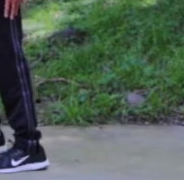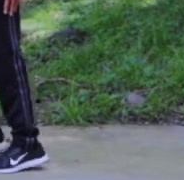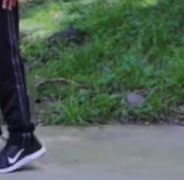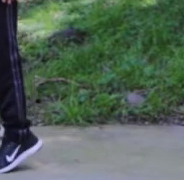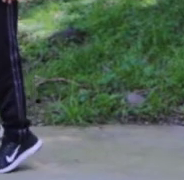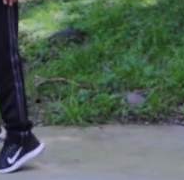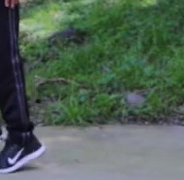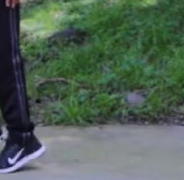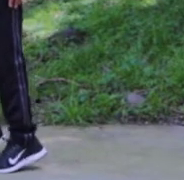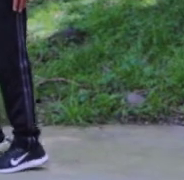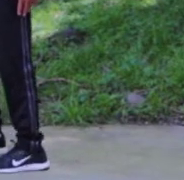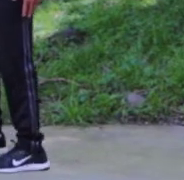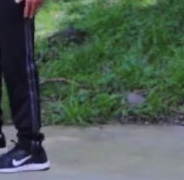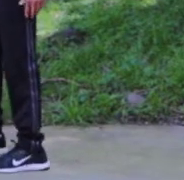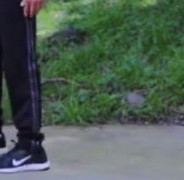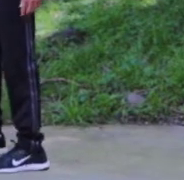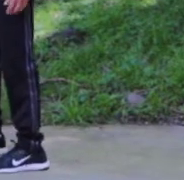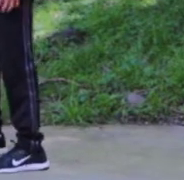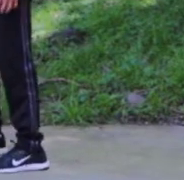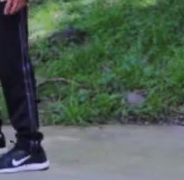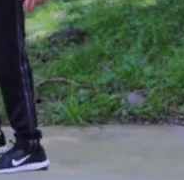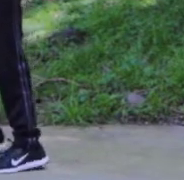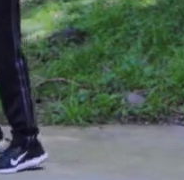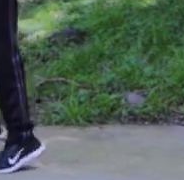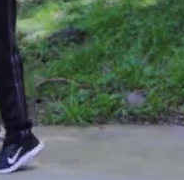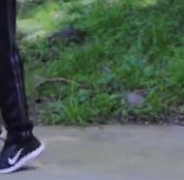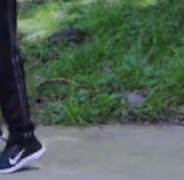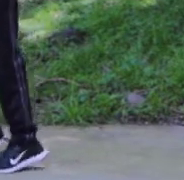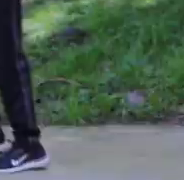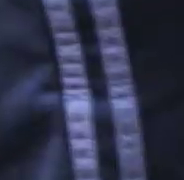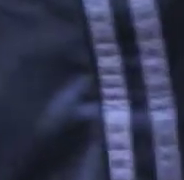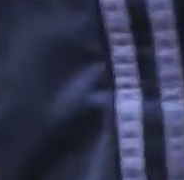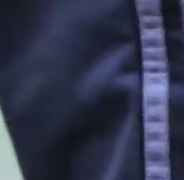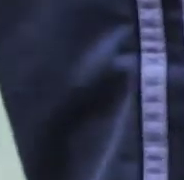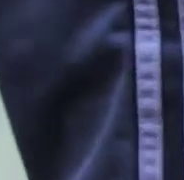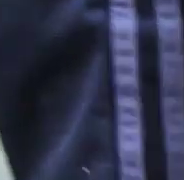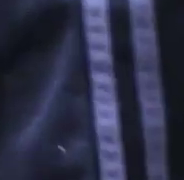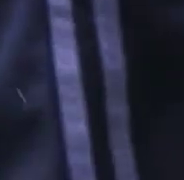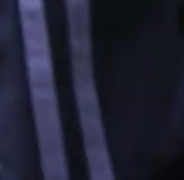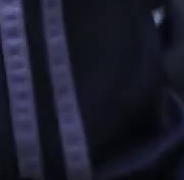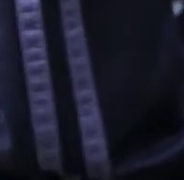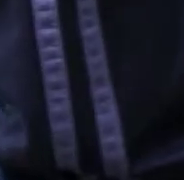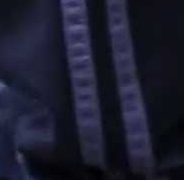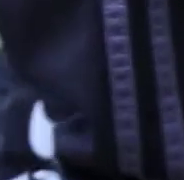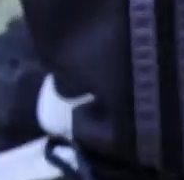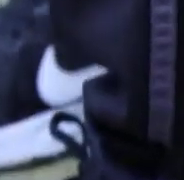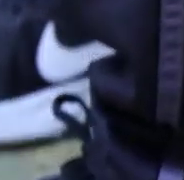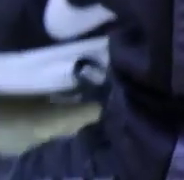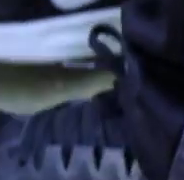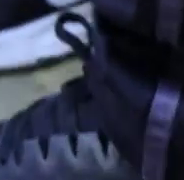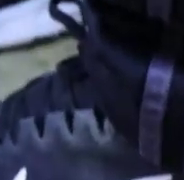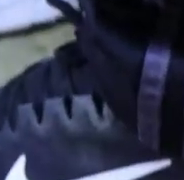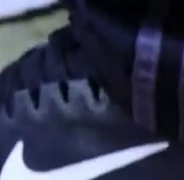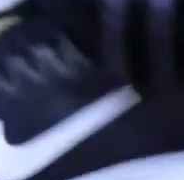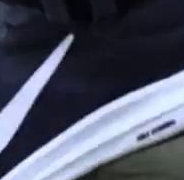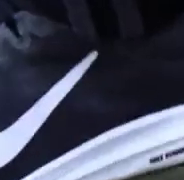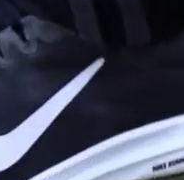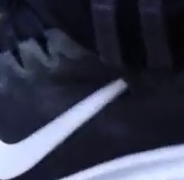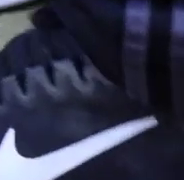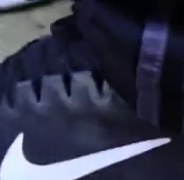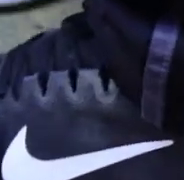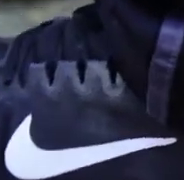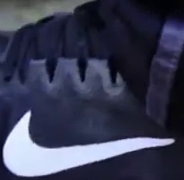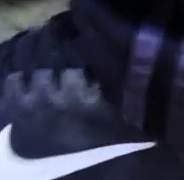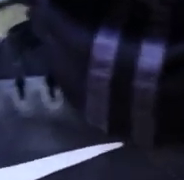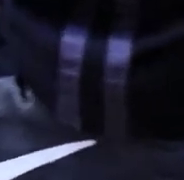talones. Arriba. Eso. Utilizamos nuestros brazos para tener equilibrio. Muy bien. Una vez